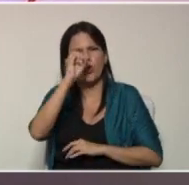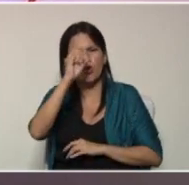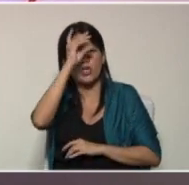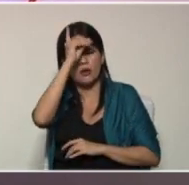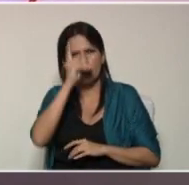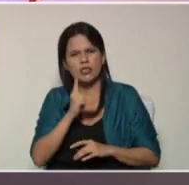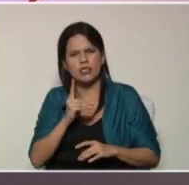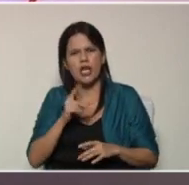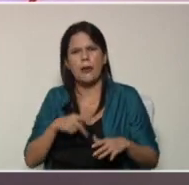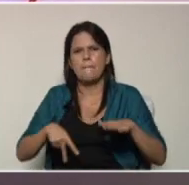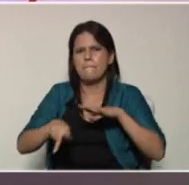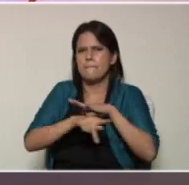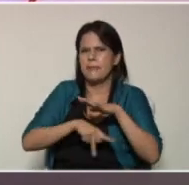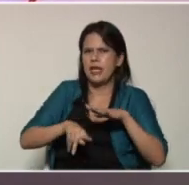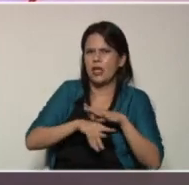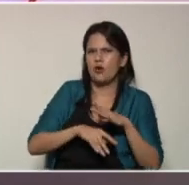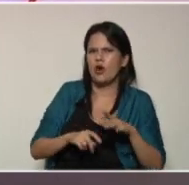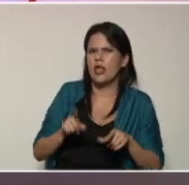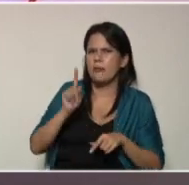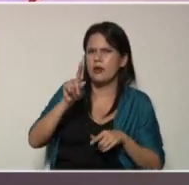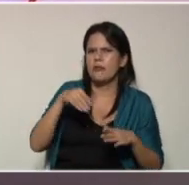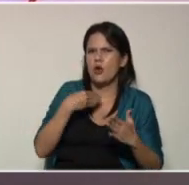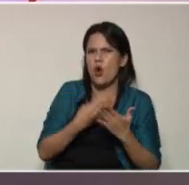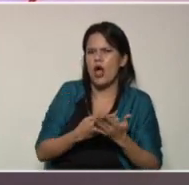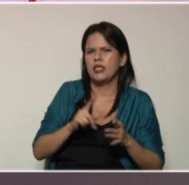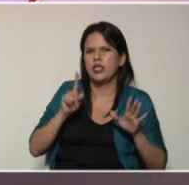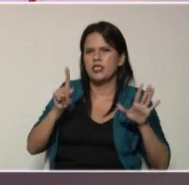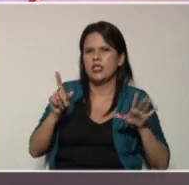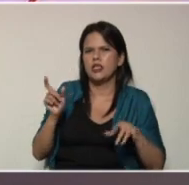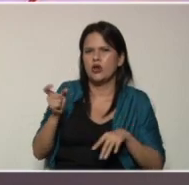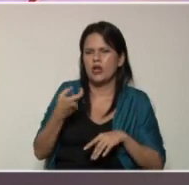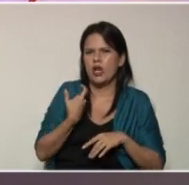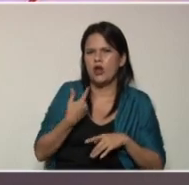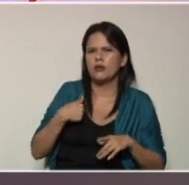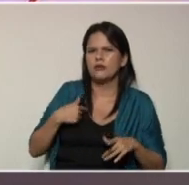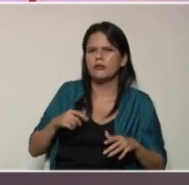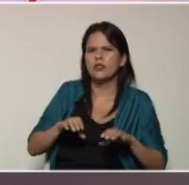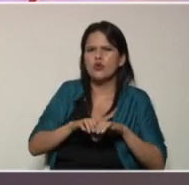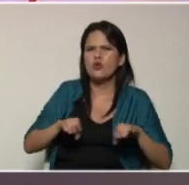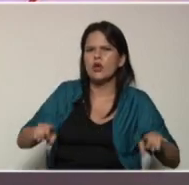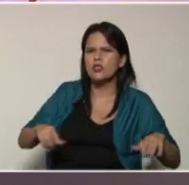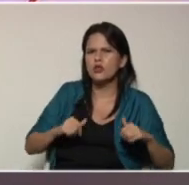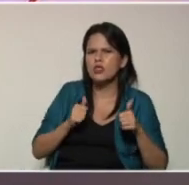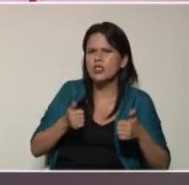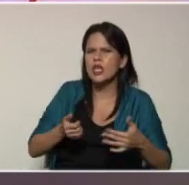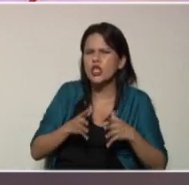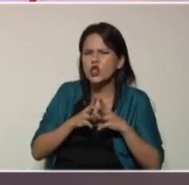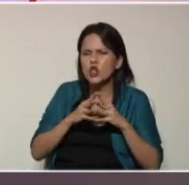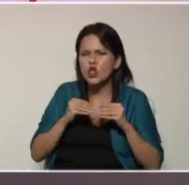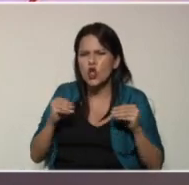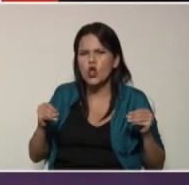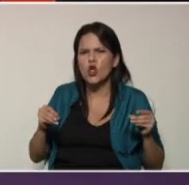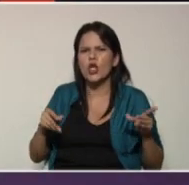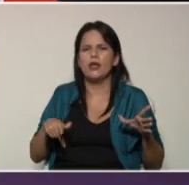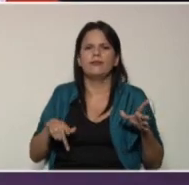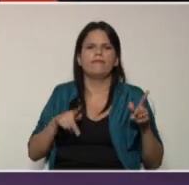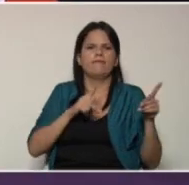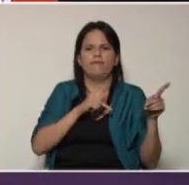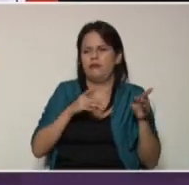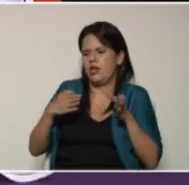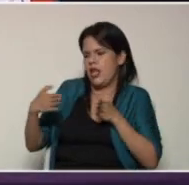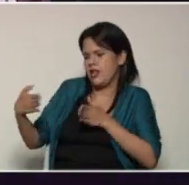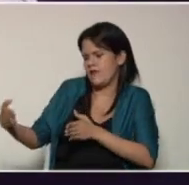primaria hoy trabajaremos en cuanto a la educación inicial todo lo relacionado a la rutina de actividades